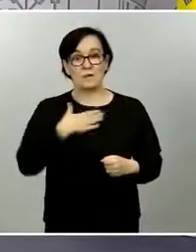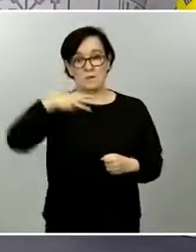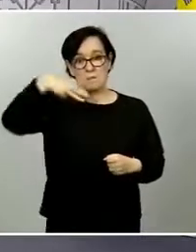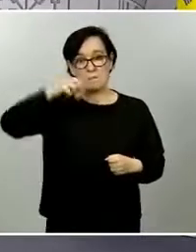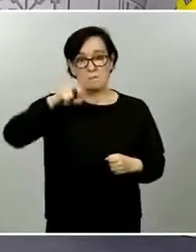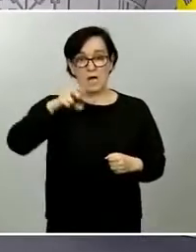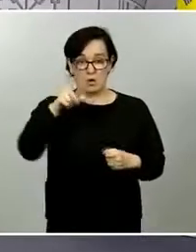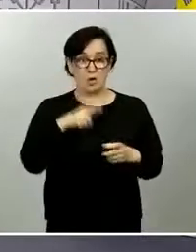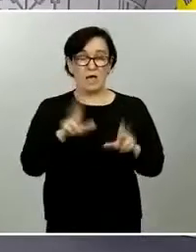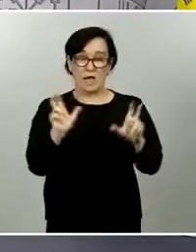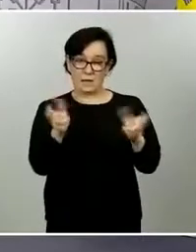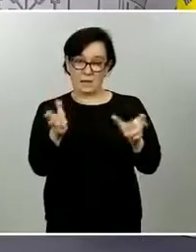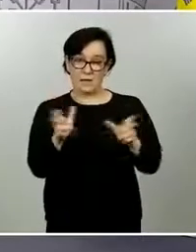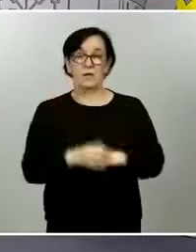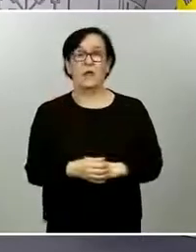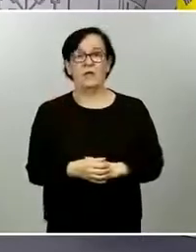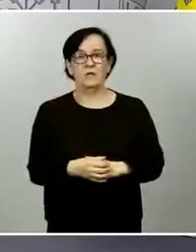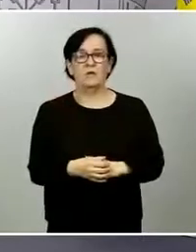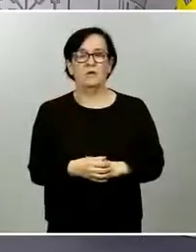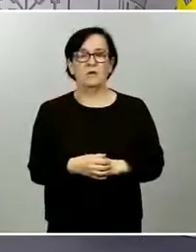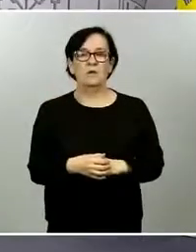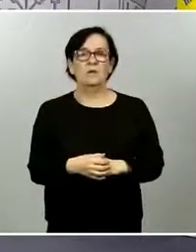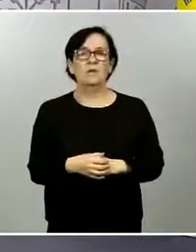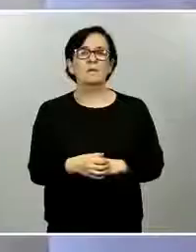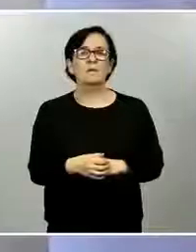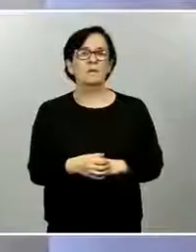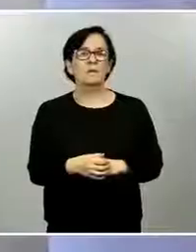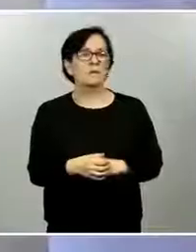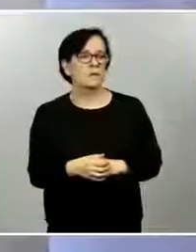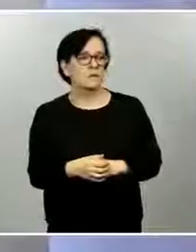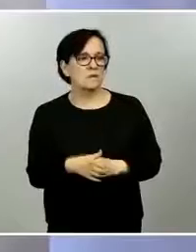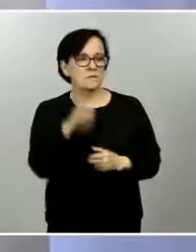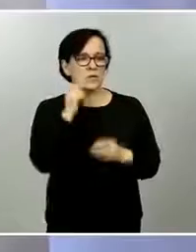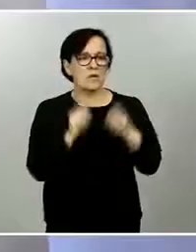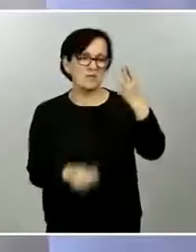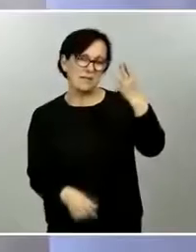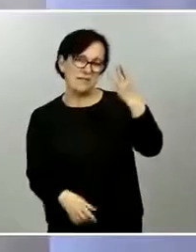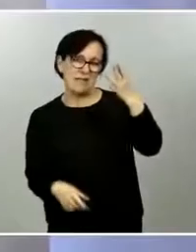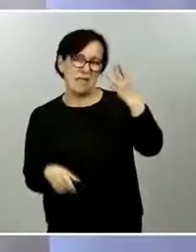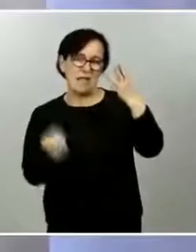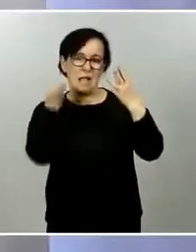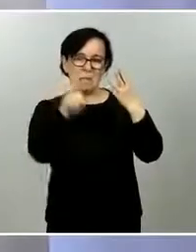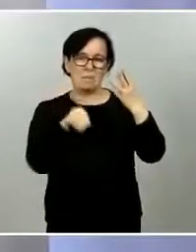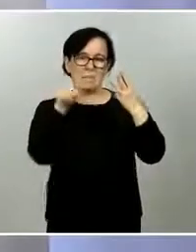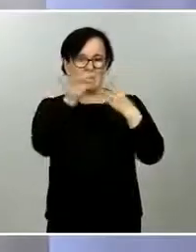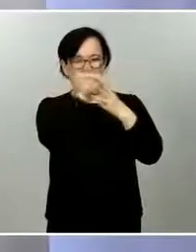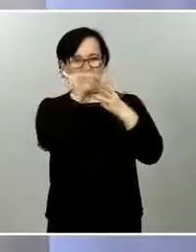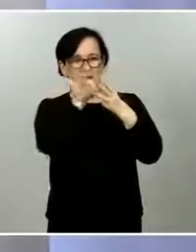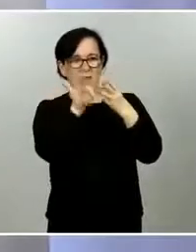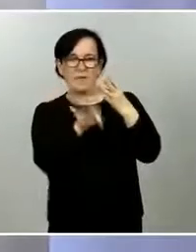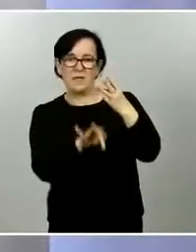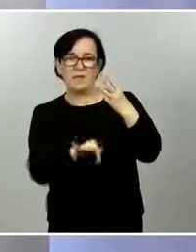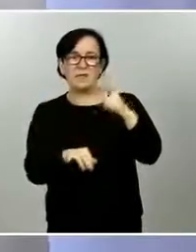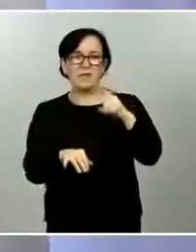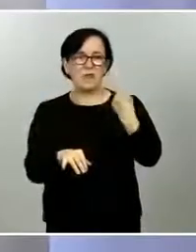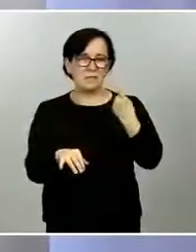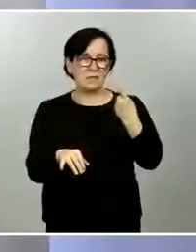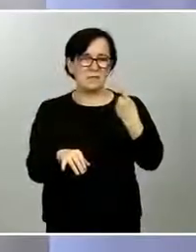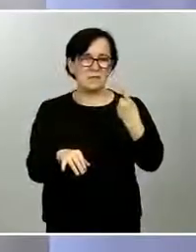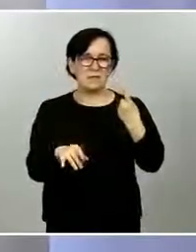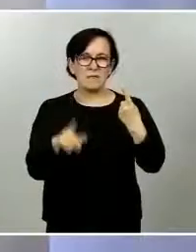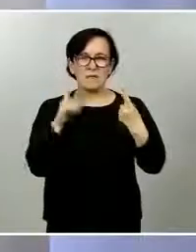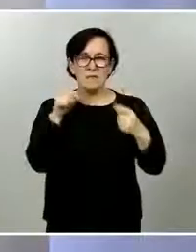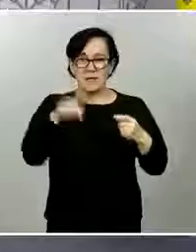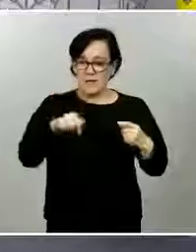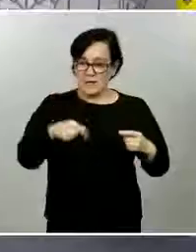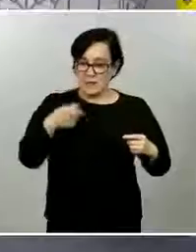hola buenas tardes ministra María Jesús Montero y ministro Salvador Illa Manuel Méndez de la buena onda radio desde el